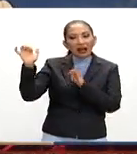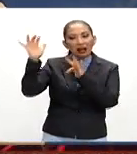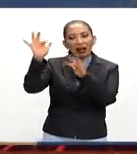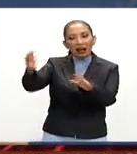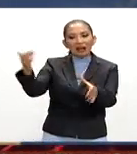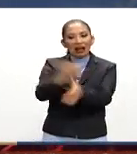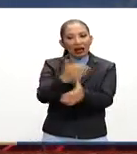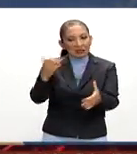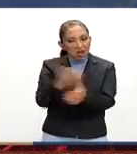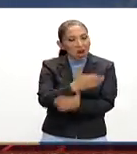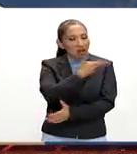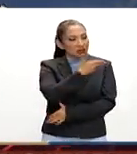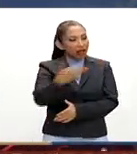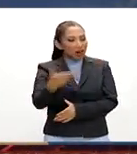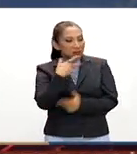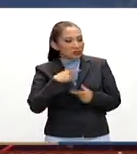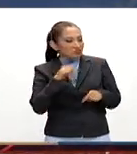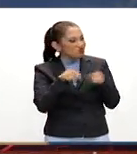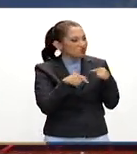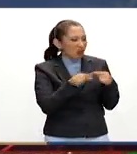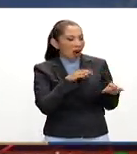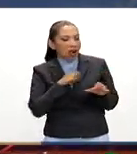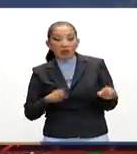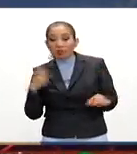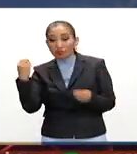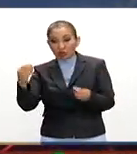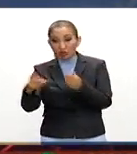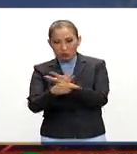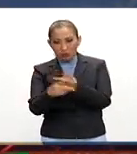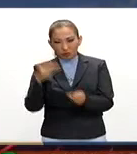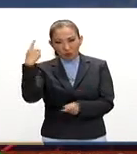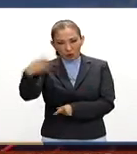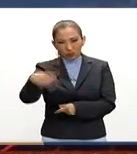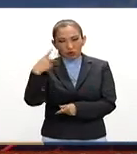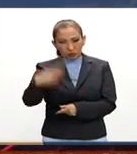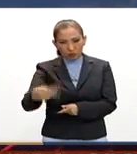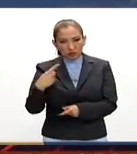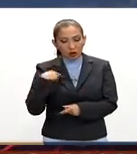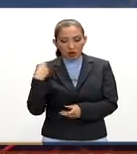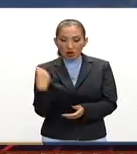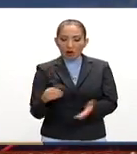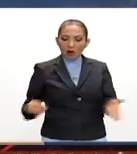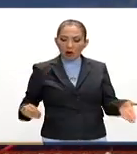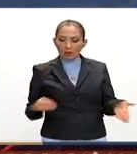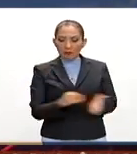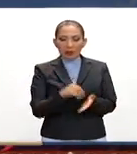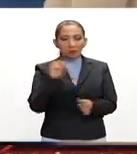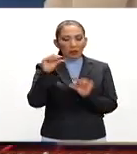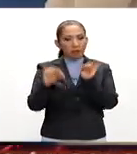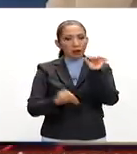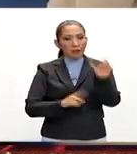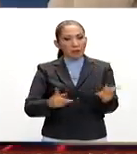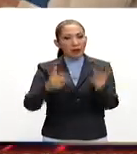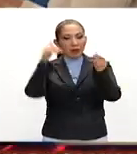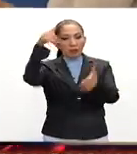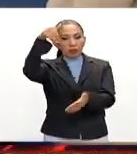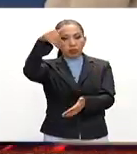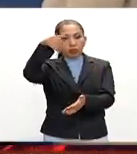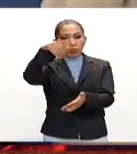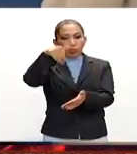casinos, a sus hoteles, muchos de los productos que él licencia con su nombre están teniendo ventas